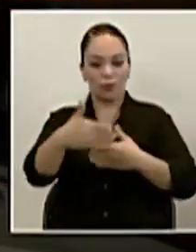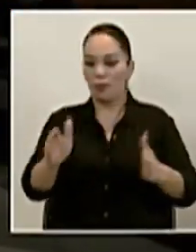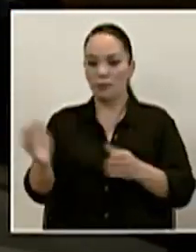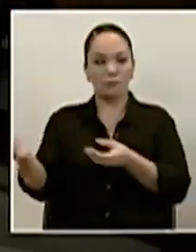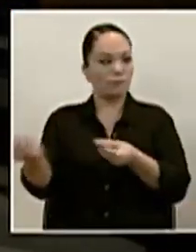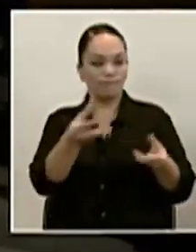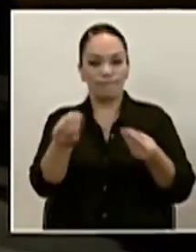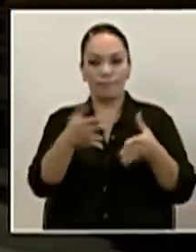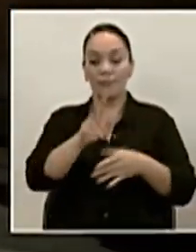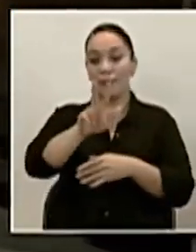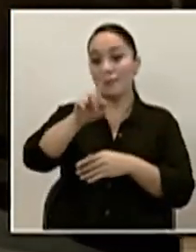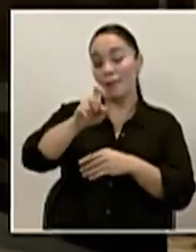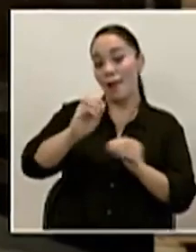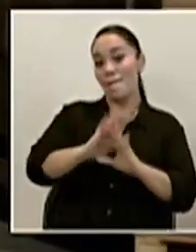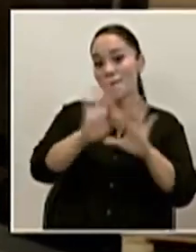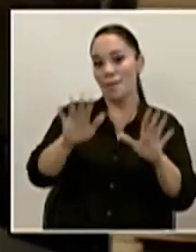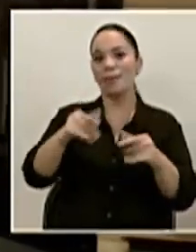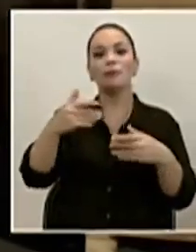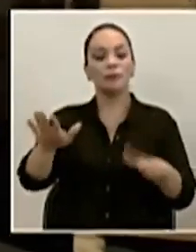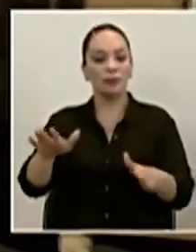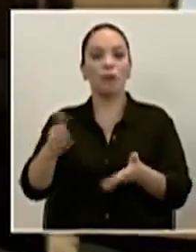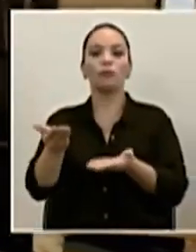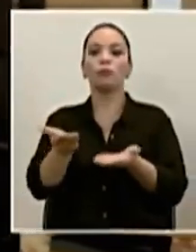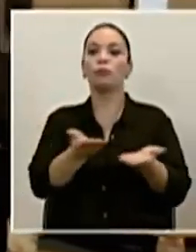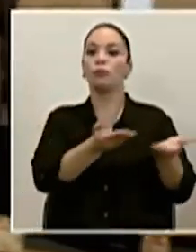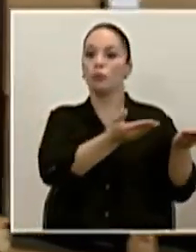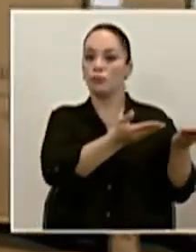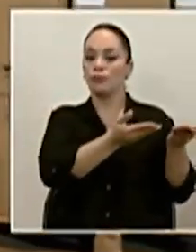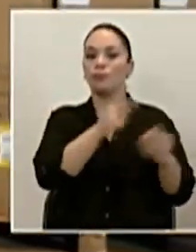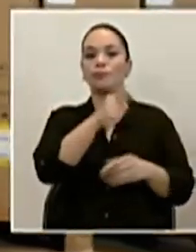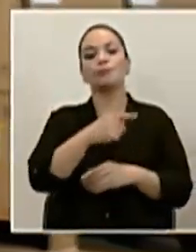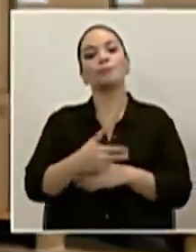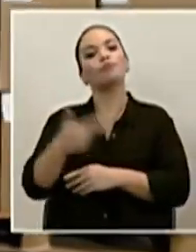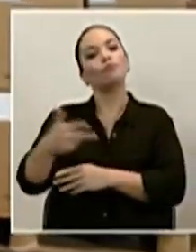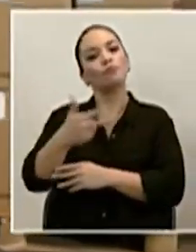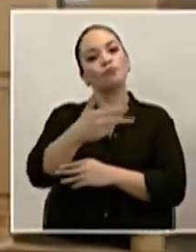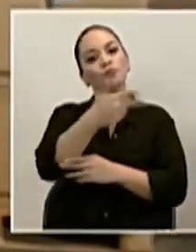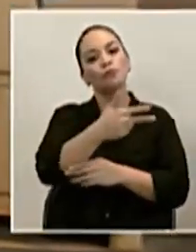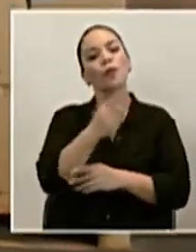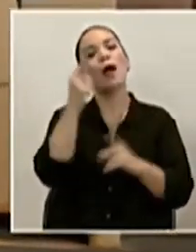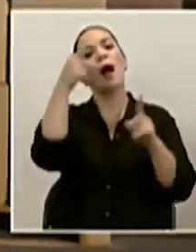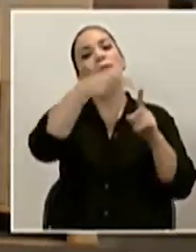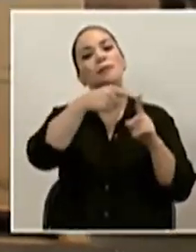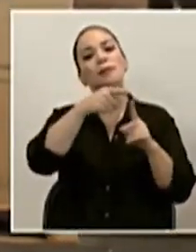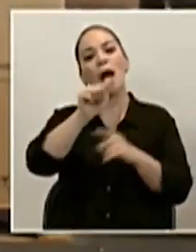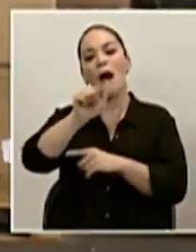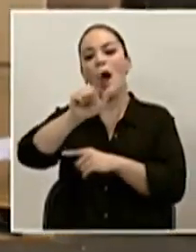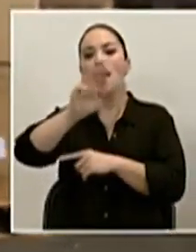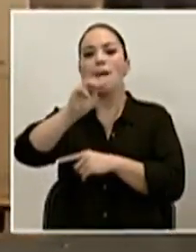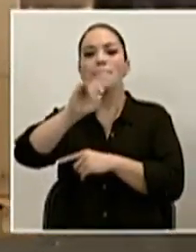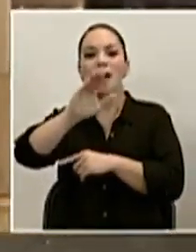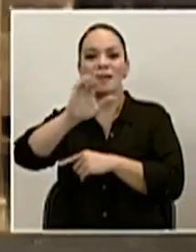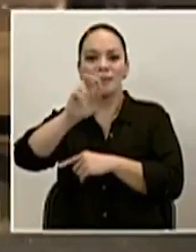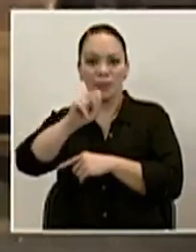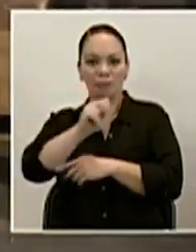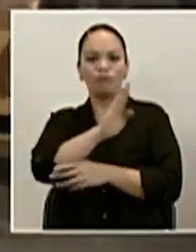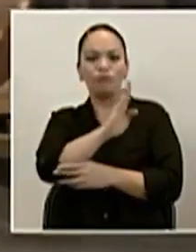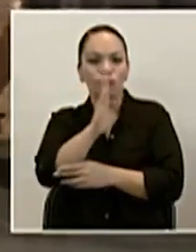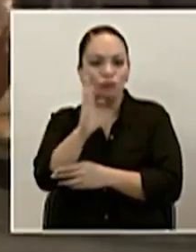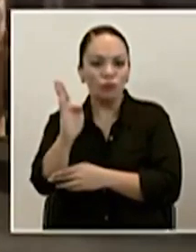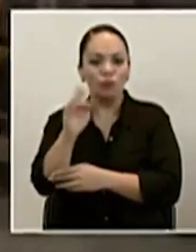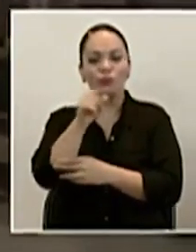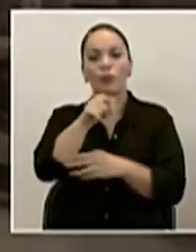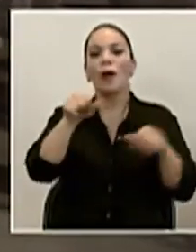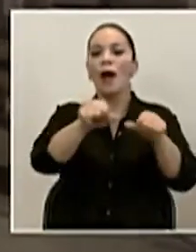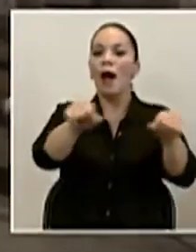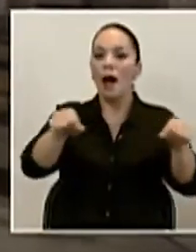de la mañana ya estaban saliendo en un convoy hacia el almacén, el ALDI que llamamos que